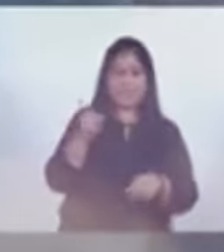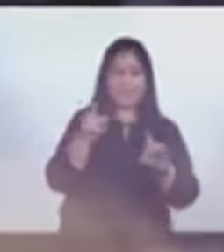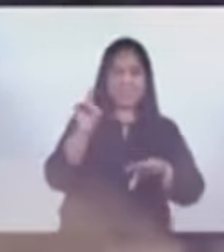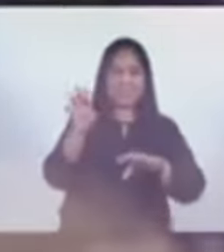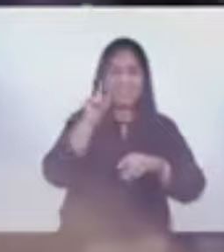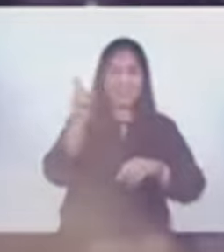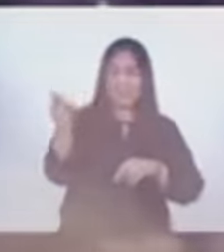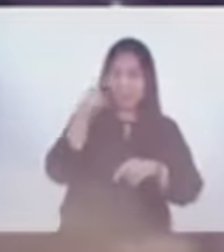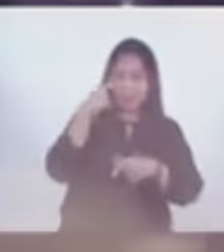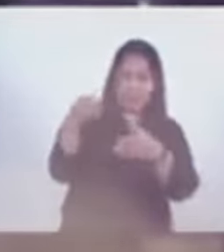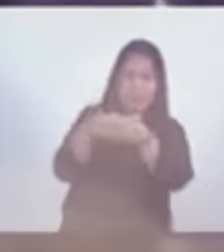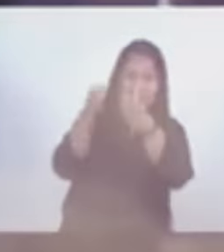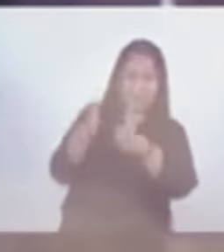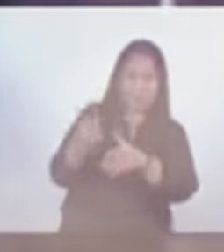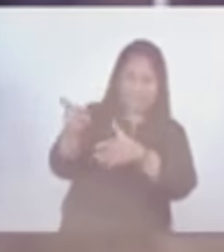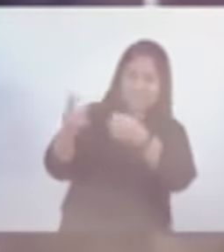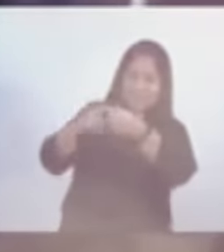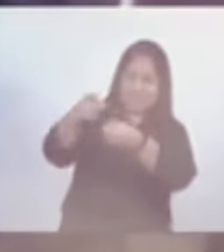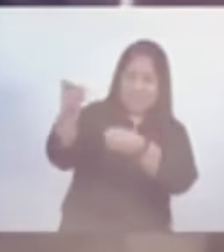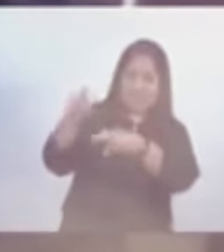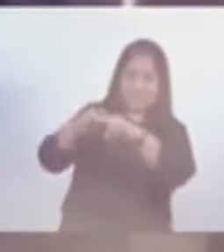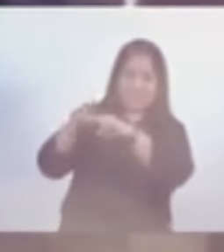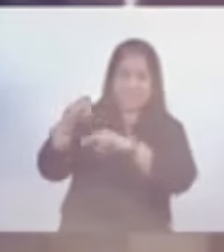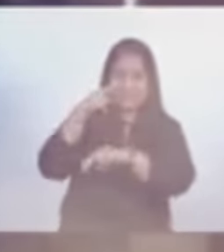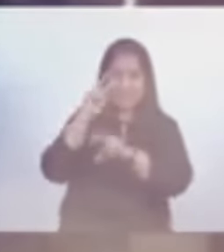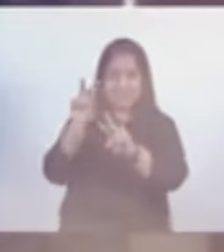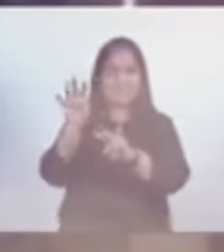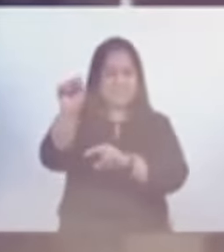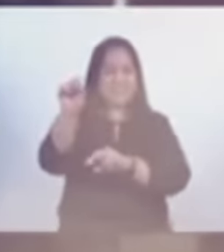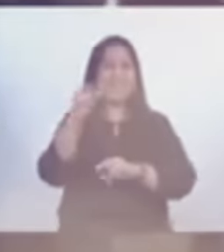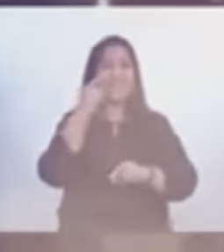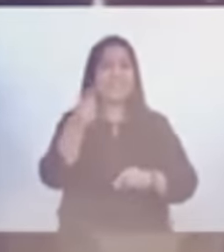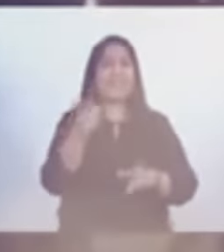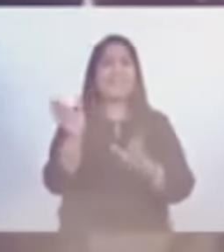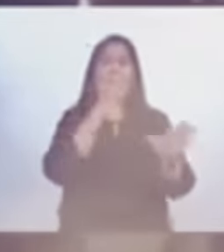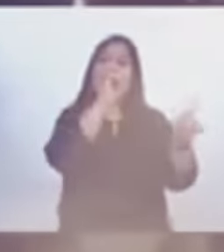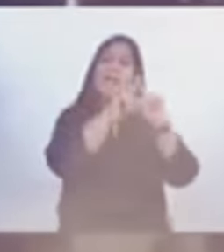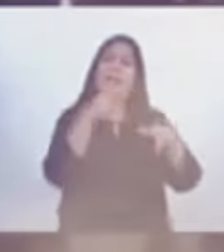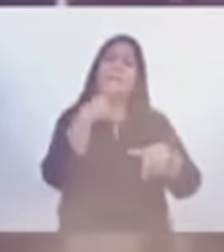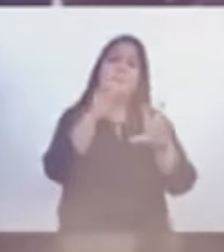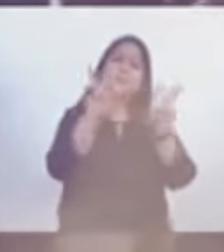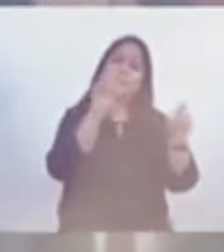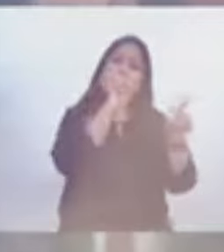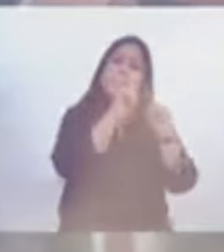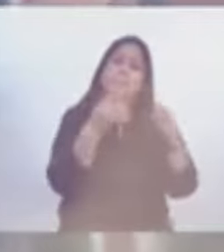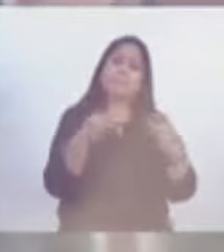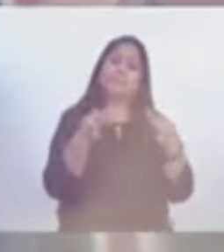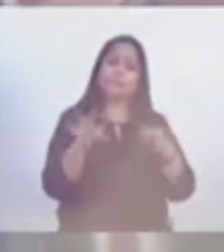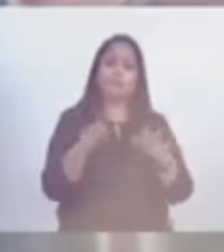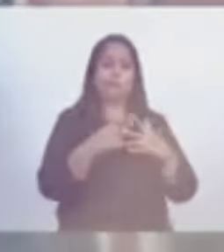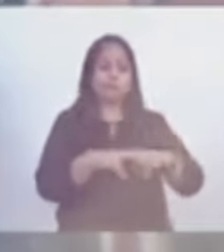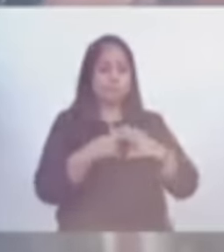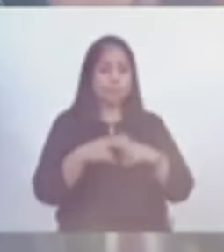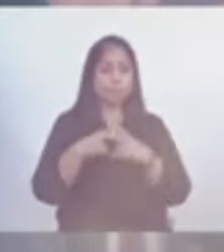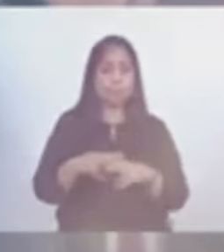comisionada sentada entre el público, en donde lo que se hace es tratar de desarrollar mecanismos